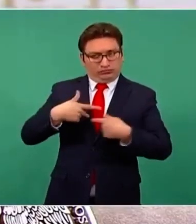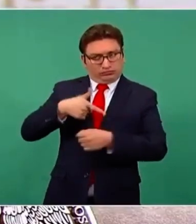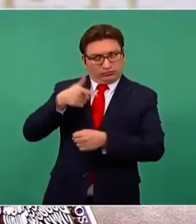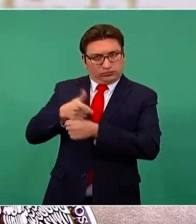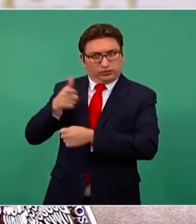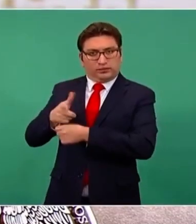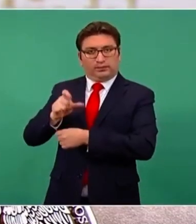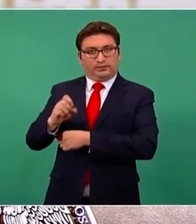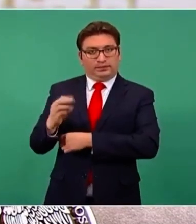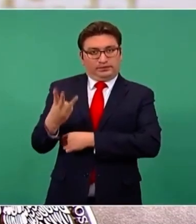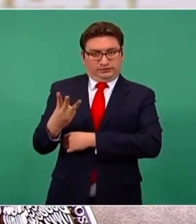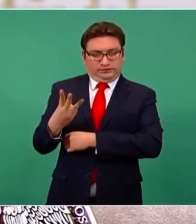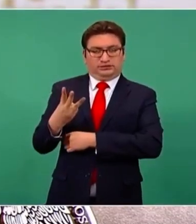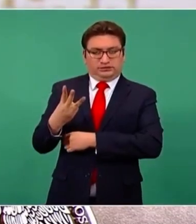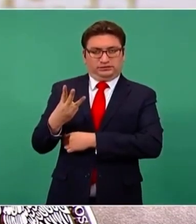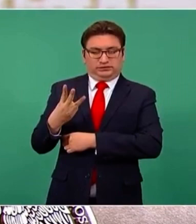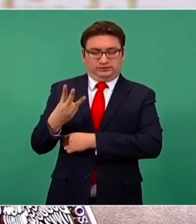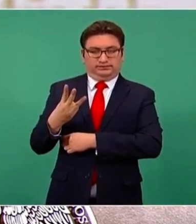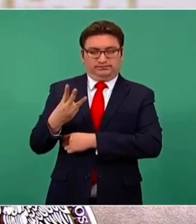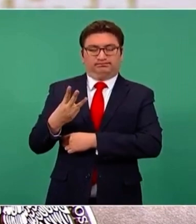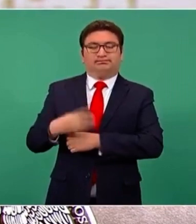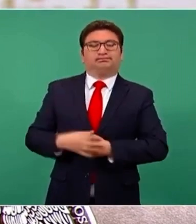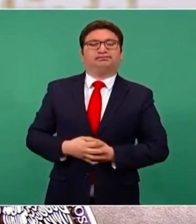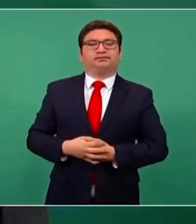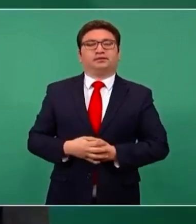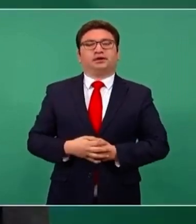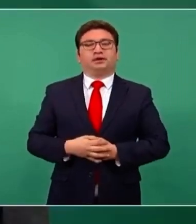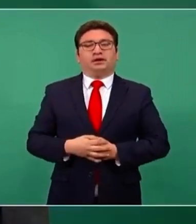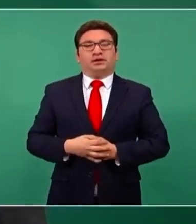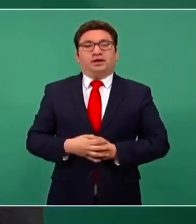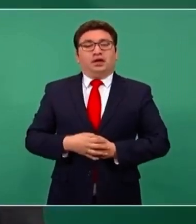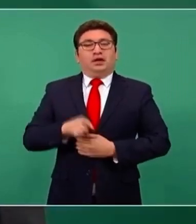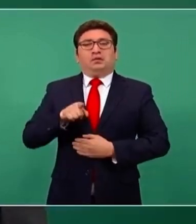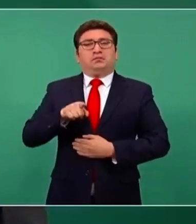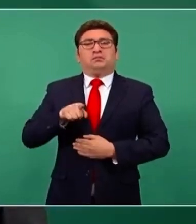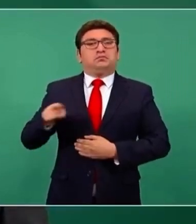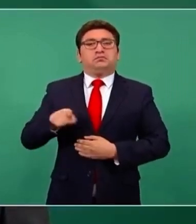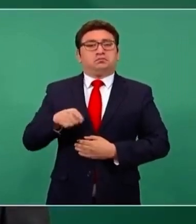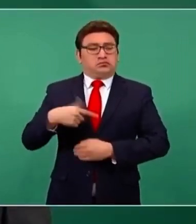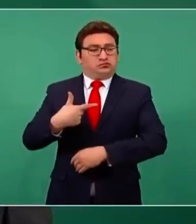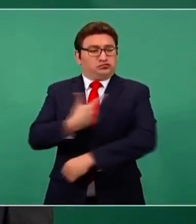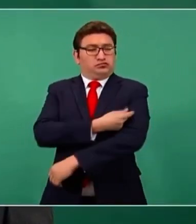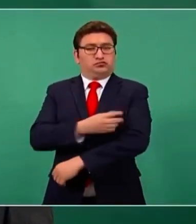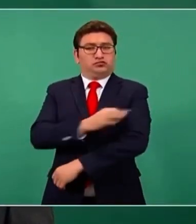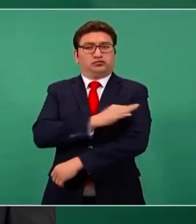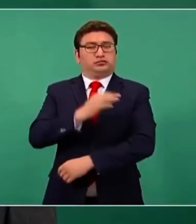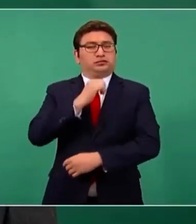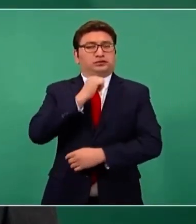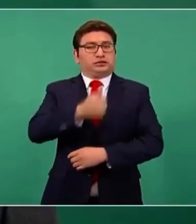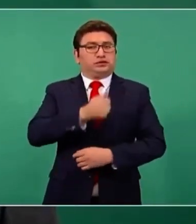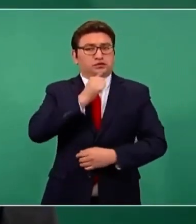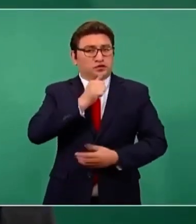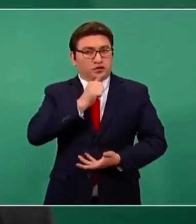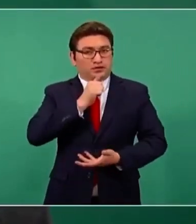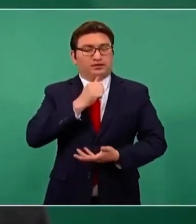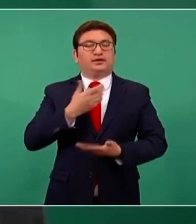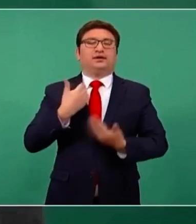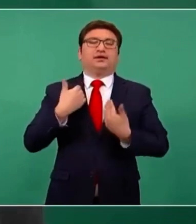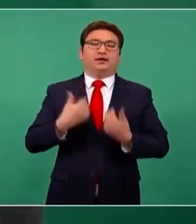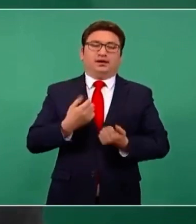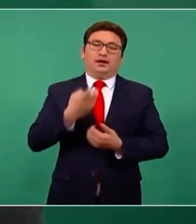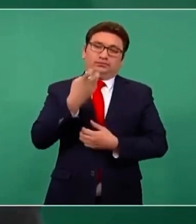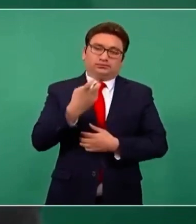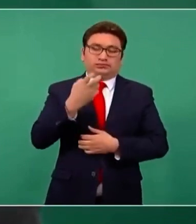conjunto de 23 secuencias genéticas no habían sido vacunados. Entonces, esto nos lleva también a